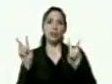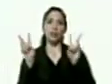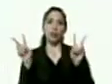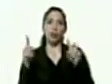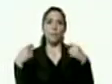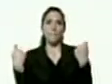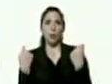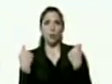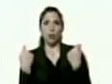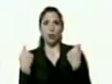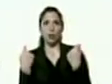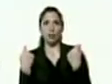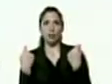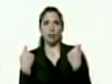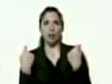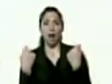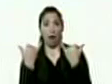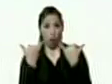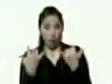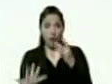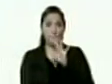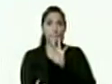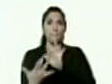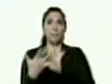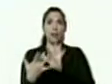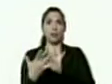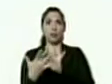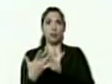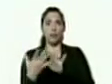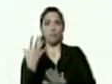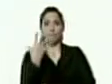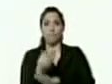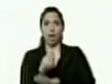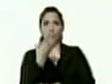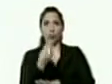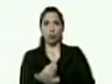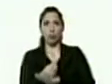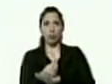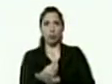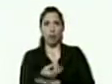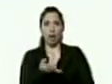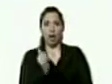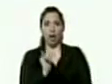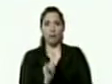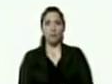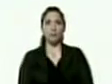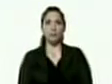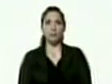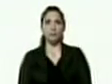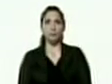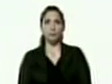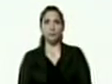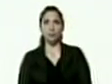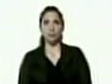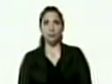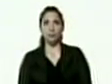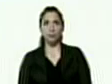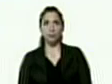tenemos el pase a Maturín allá está esta